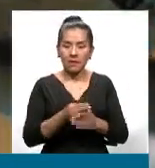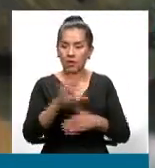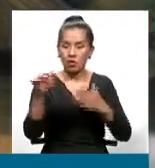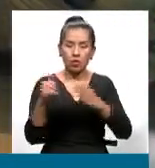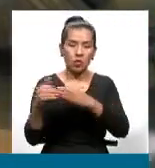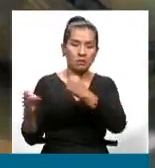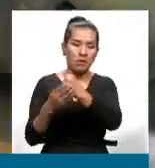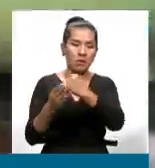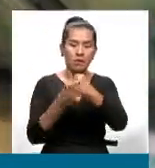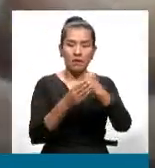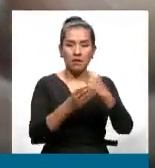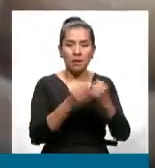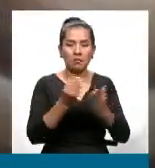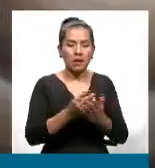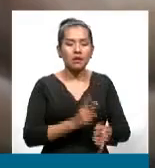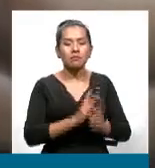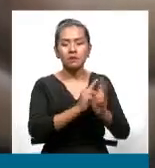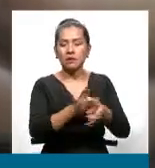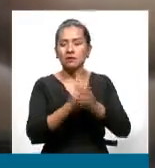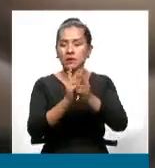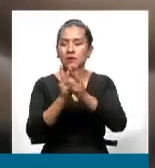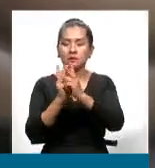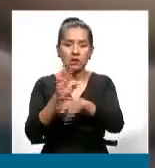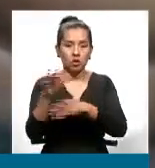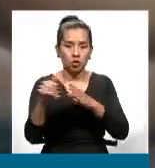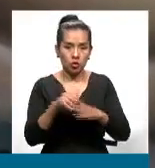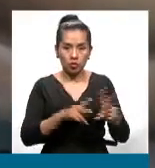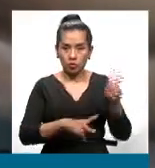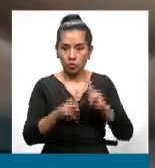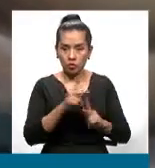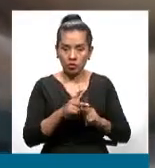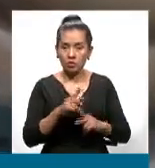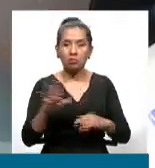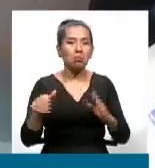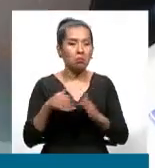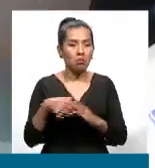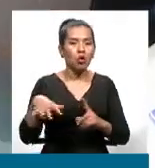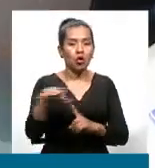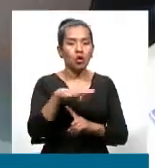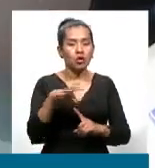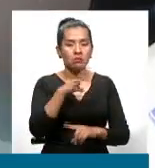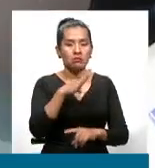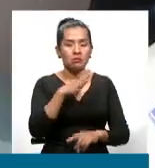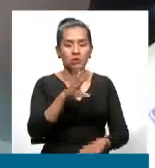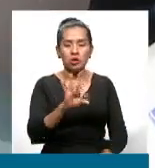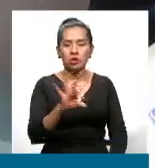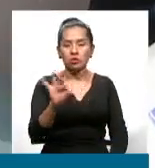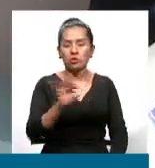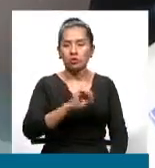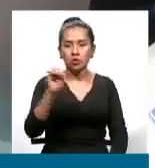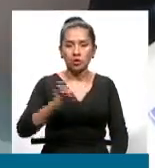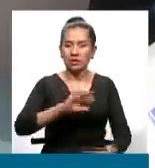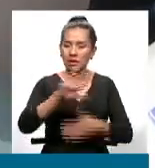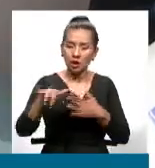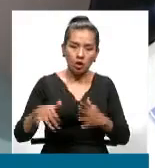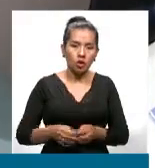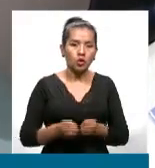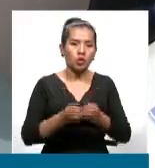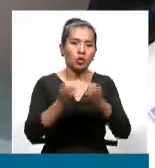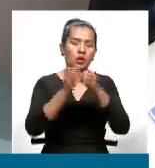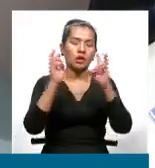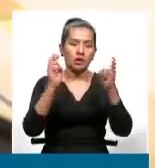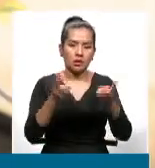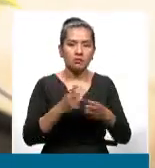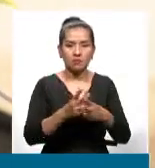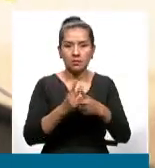entidades financieras otorgan a la población están en torno al 99% del total de los créditos